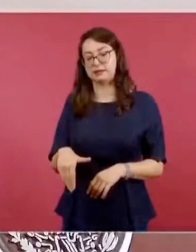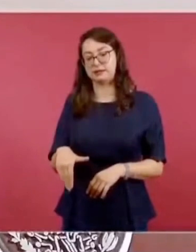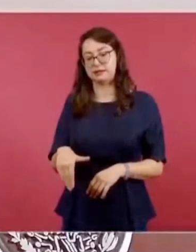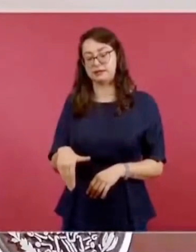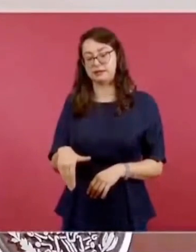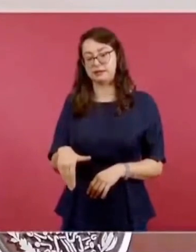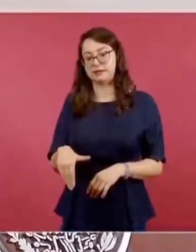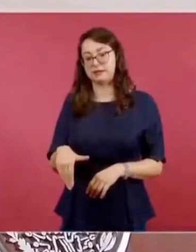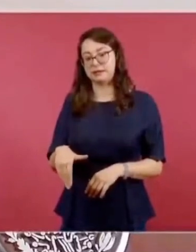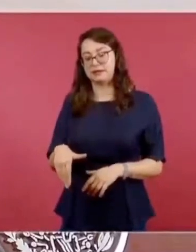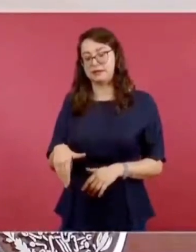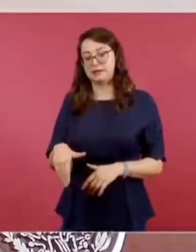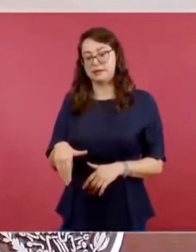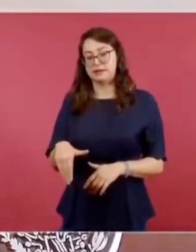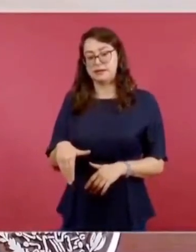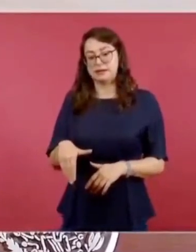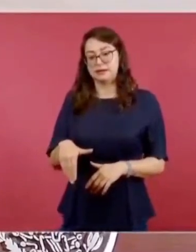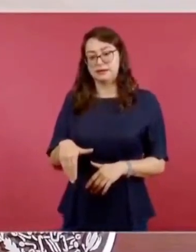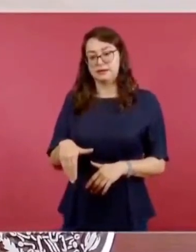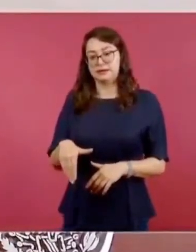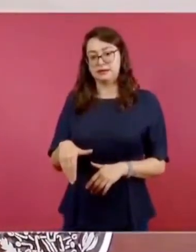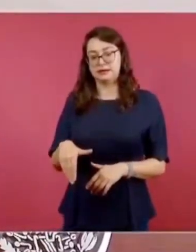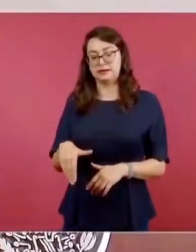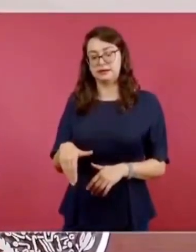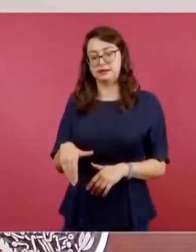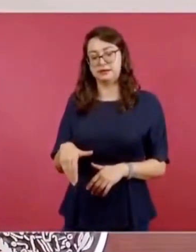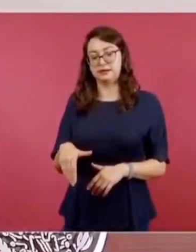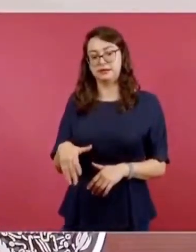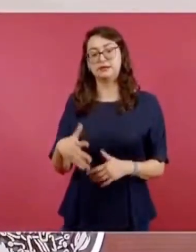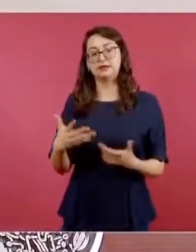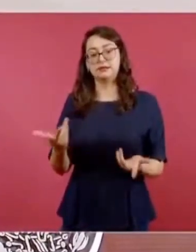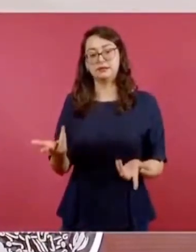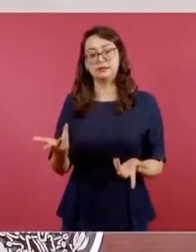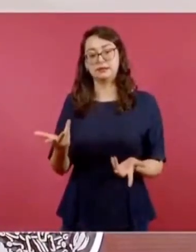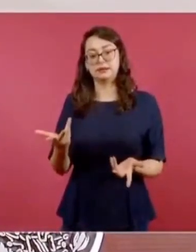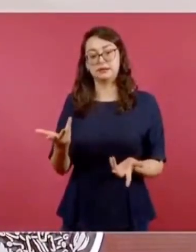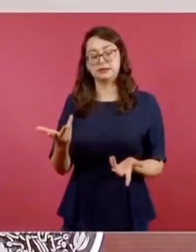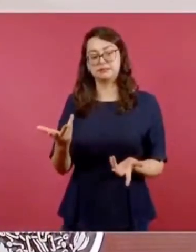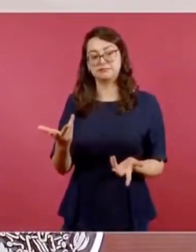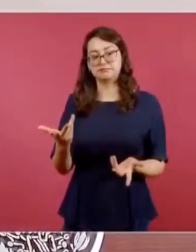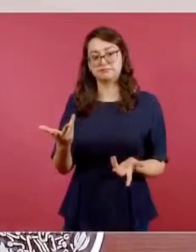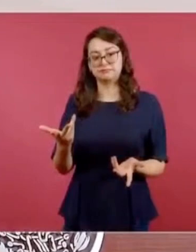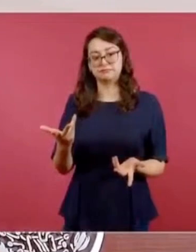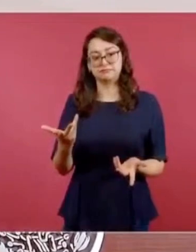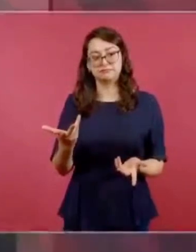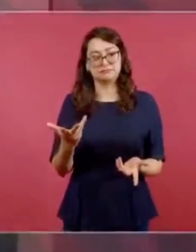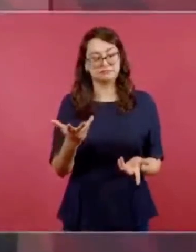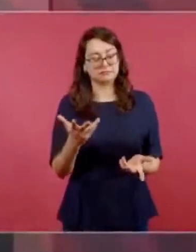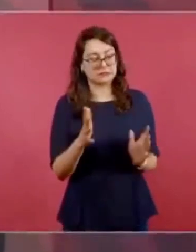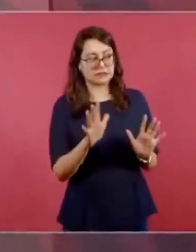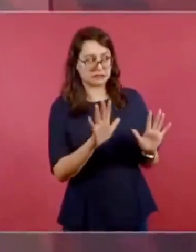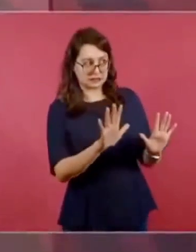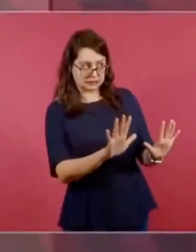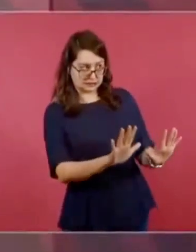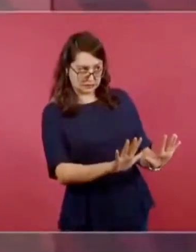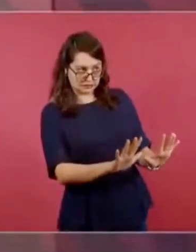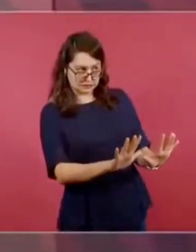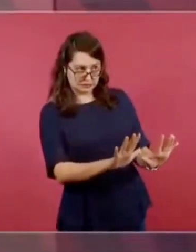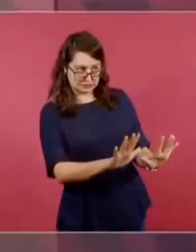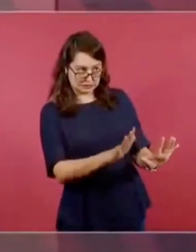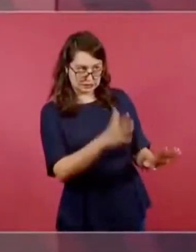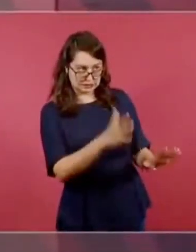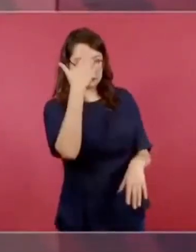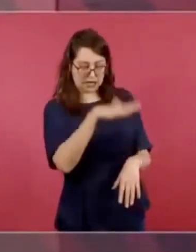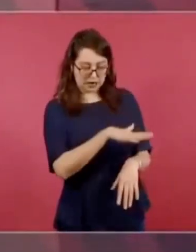los generales, dice Obregón, y a su señor padre siempre les guardé